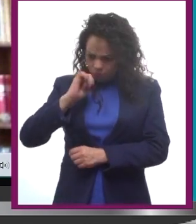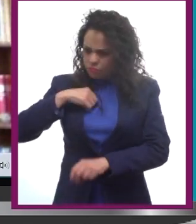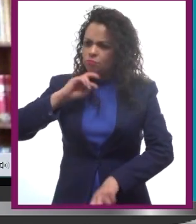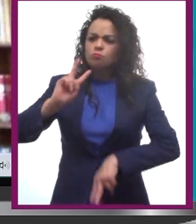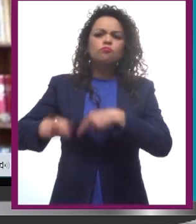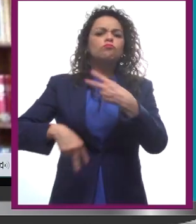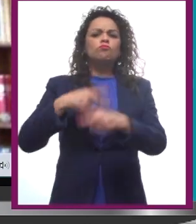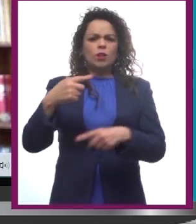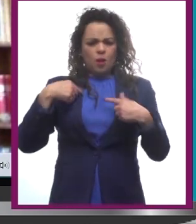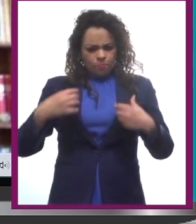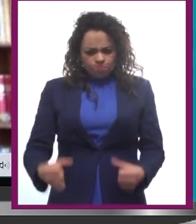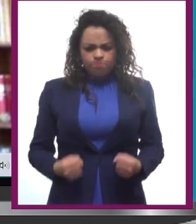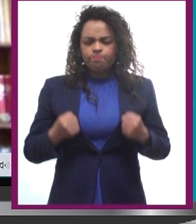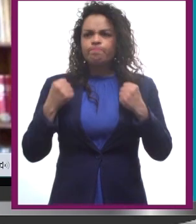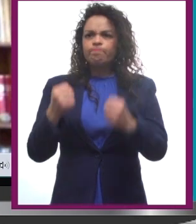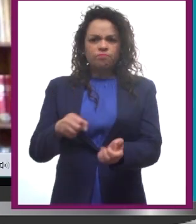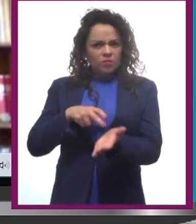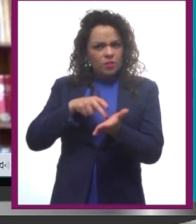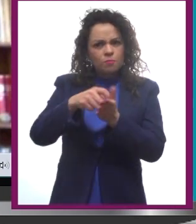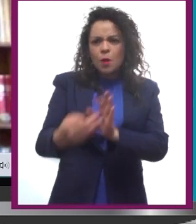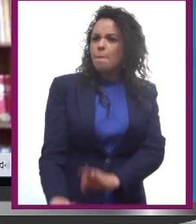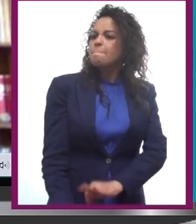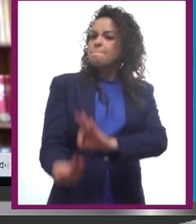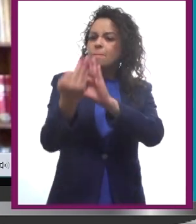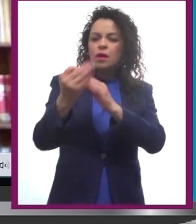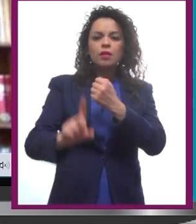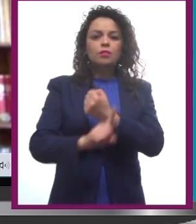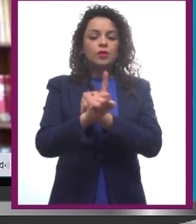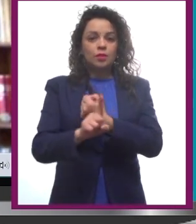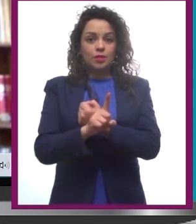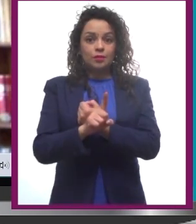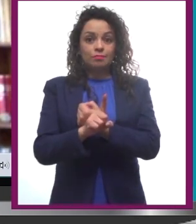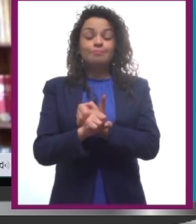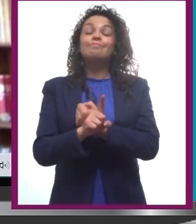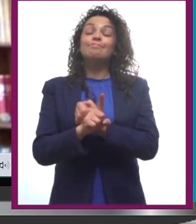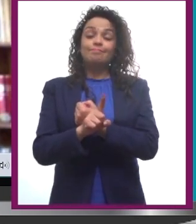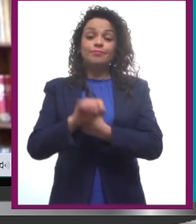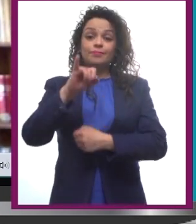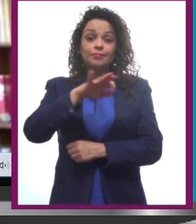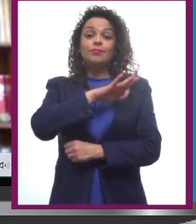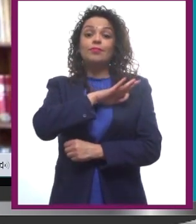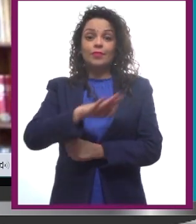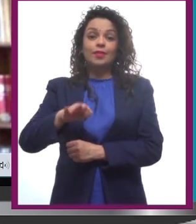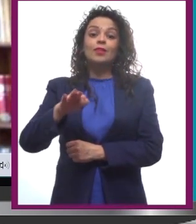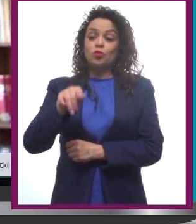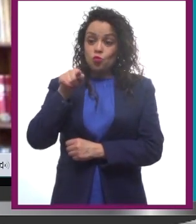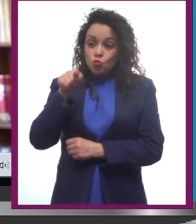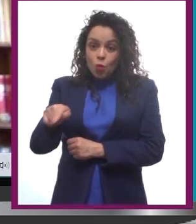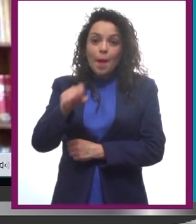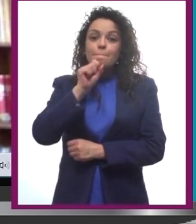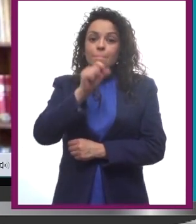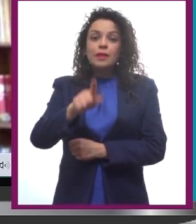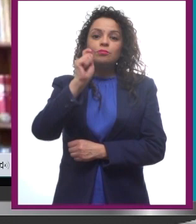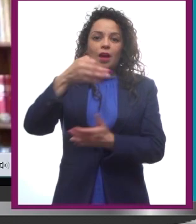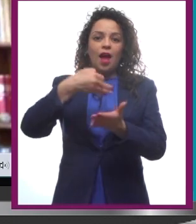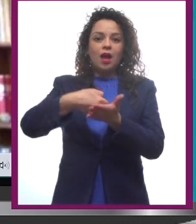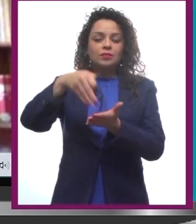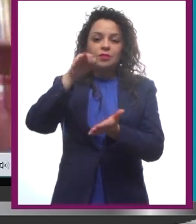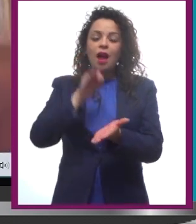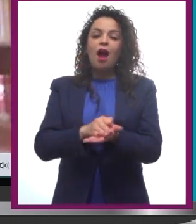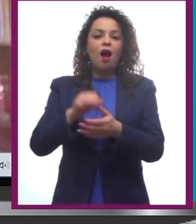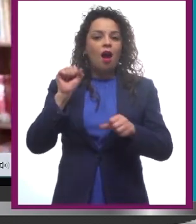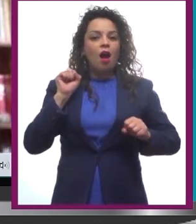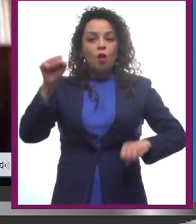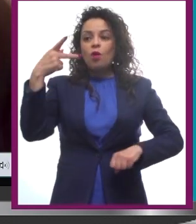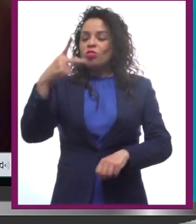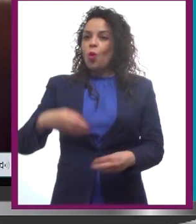carácter y te enfrentas al problema, y entonces tú mismo te vuelves un héroe de tu propia vida. Entonces, como